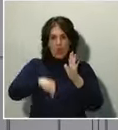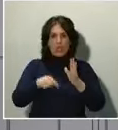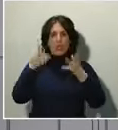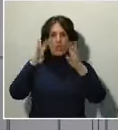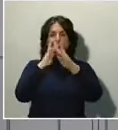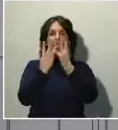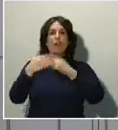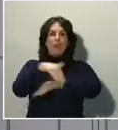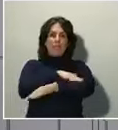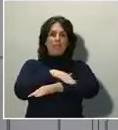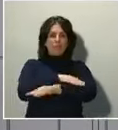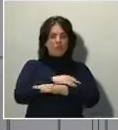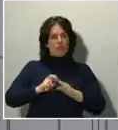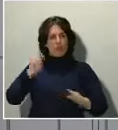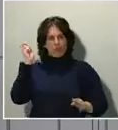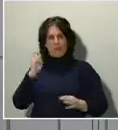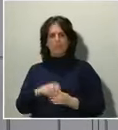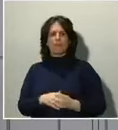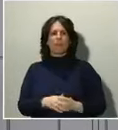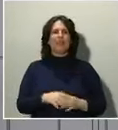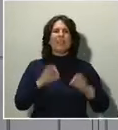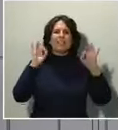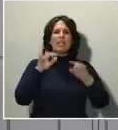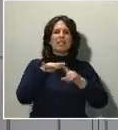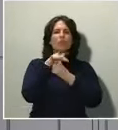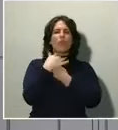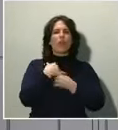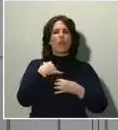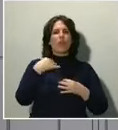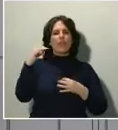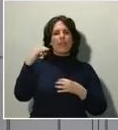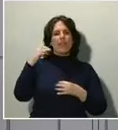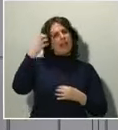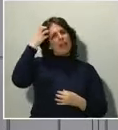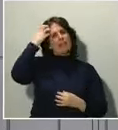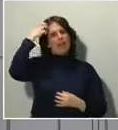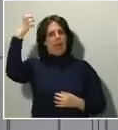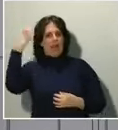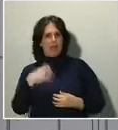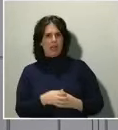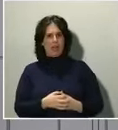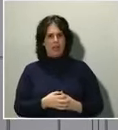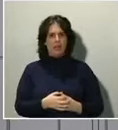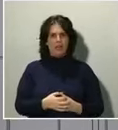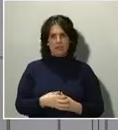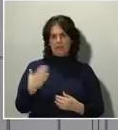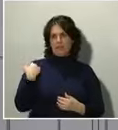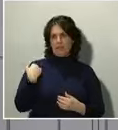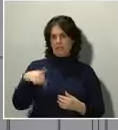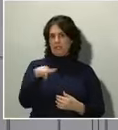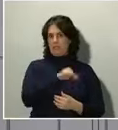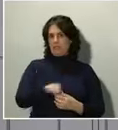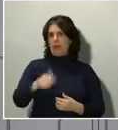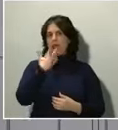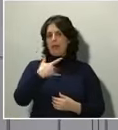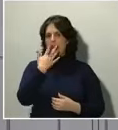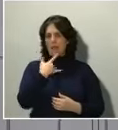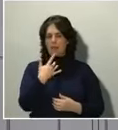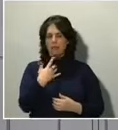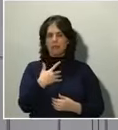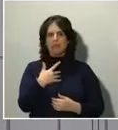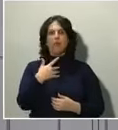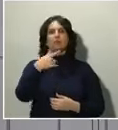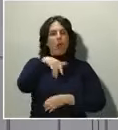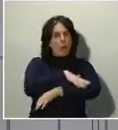concreto, sobre la situación de la Casa Real, el comunicado conocido esta semana, si el Gobierno tuvo conocimiento previo y qué